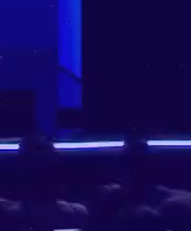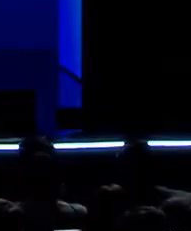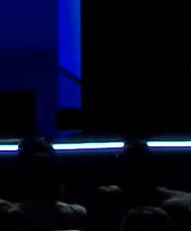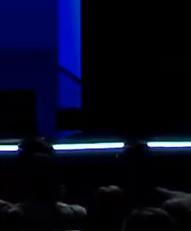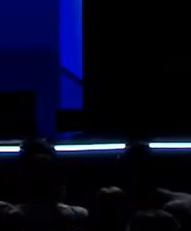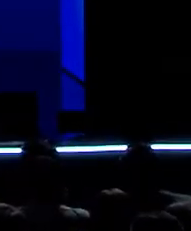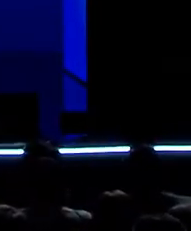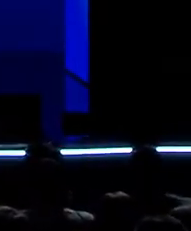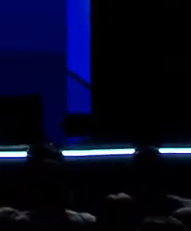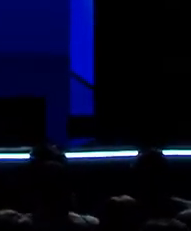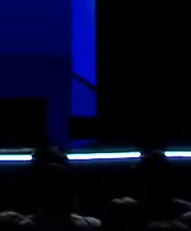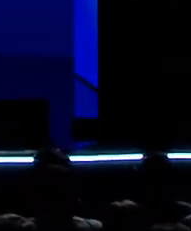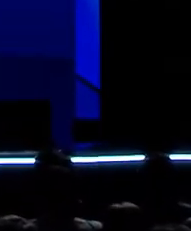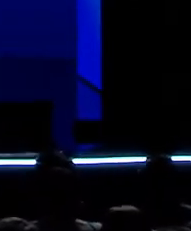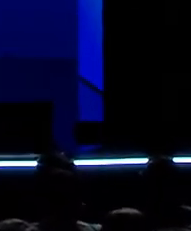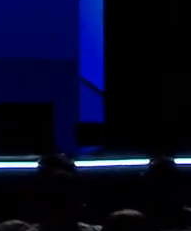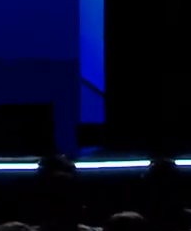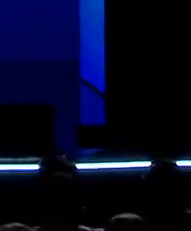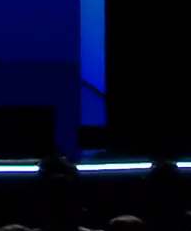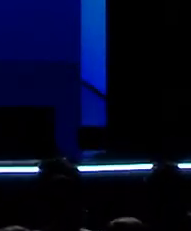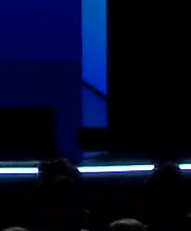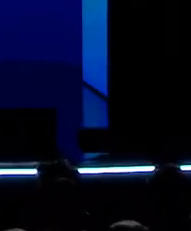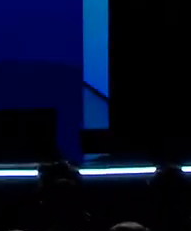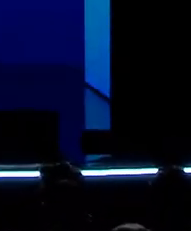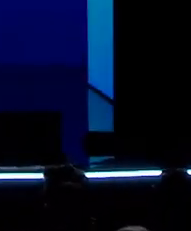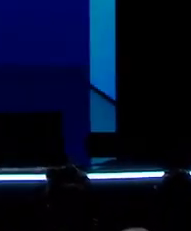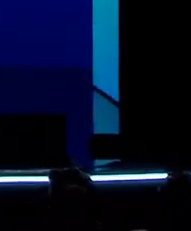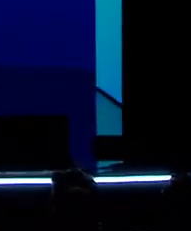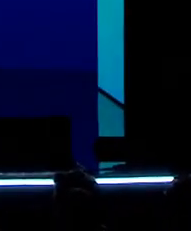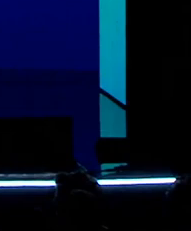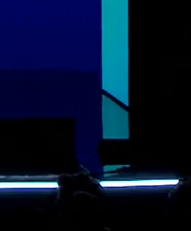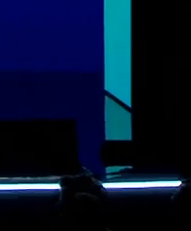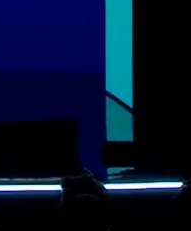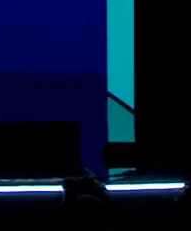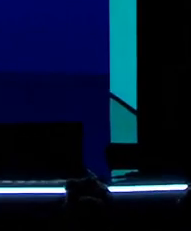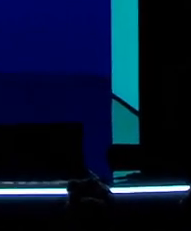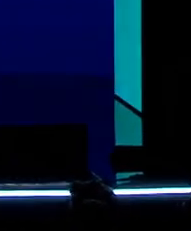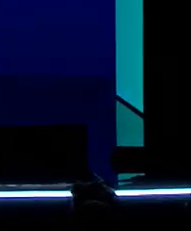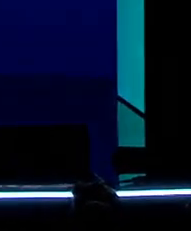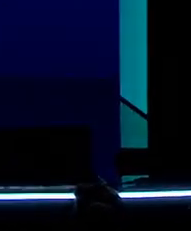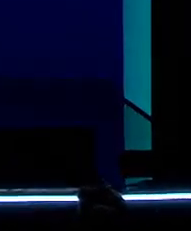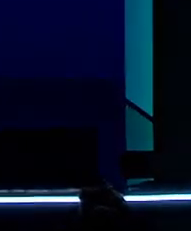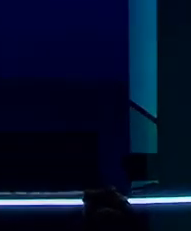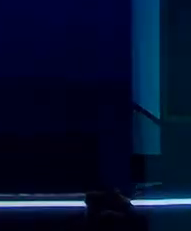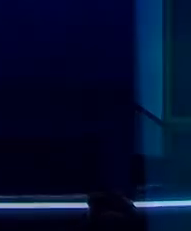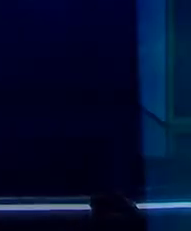El desarrollo sustentable y la transición hacia energías renovables. Bienvenido.